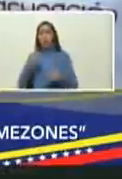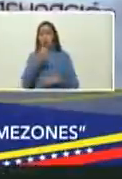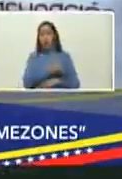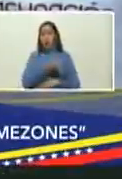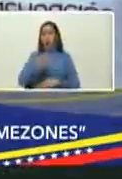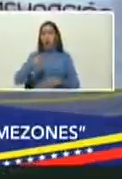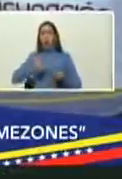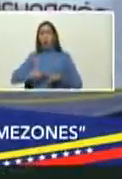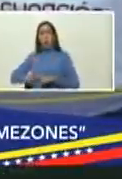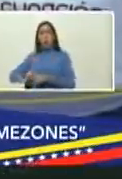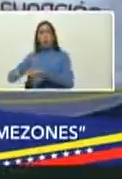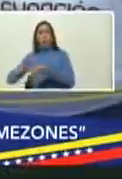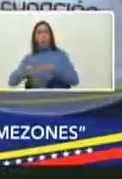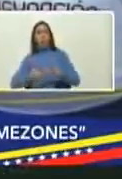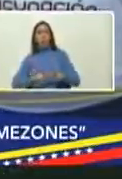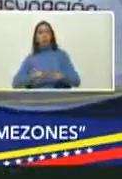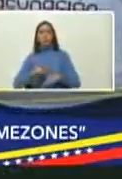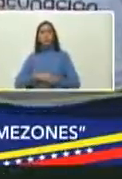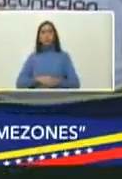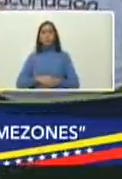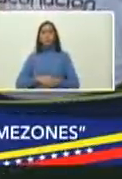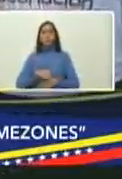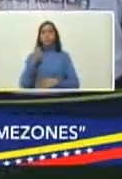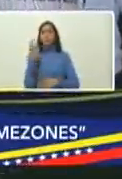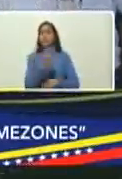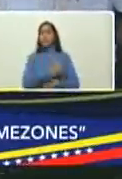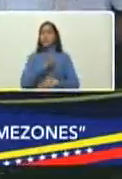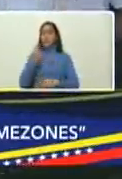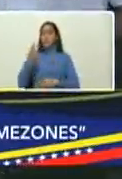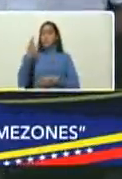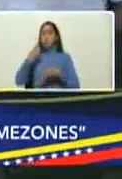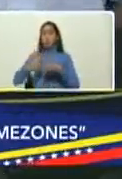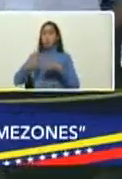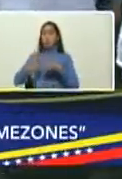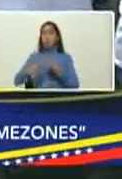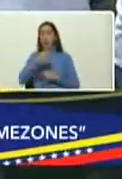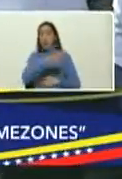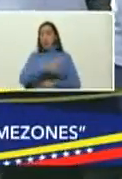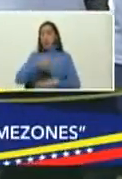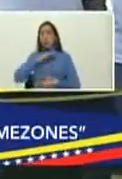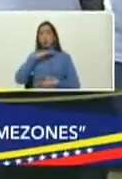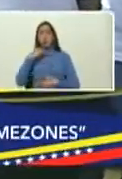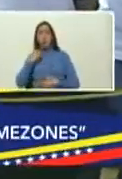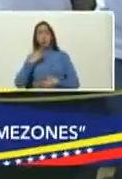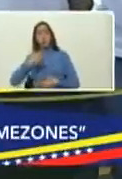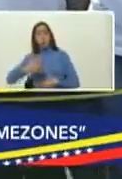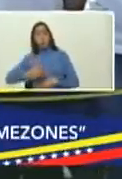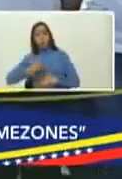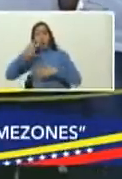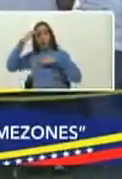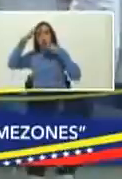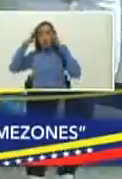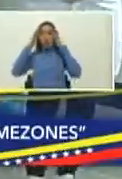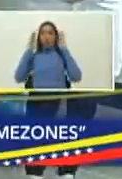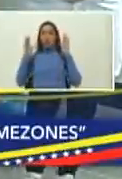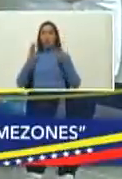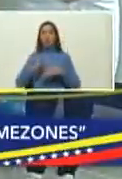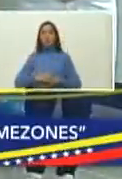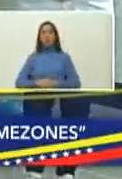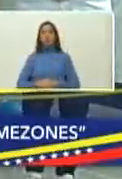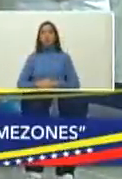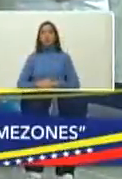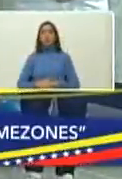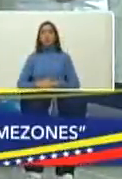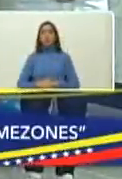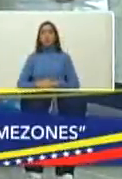de los territorios y que se ha ido pues en búsqueda de los distintos casos para nosotros poder darle la respuesta a nuestro pueblo y en